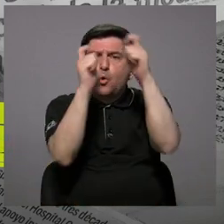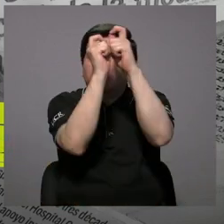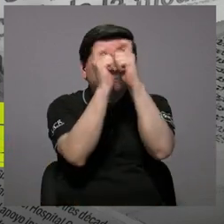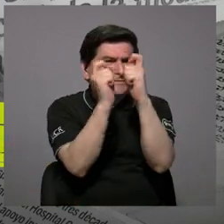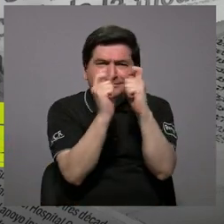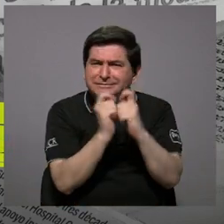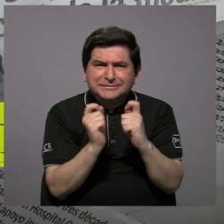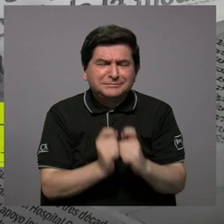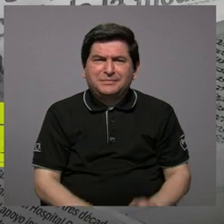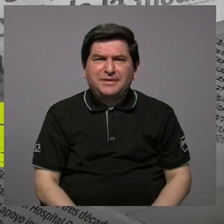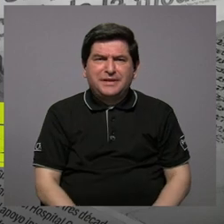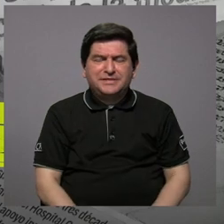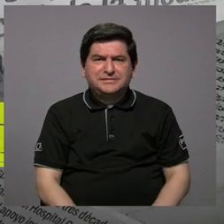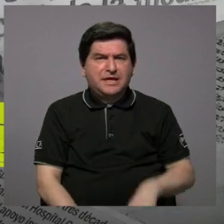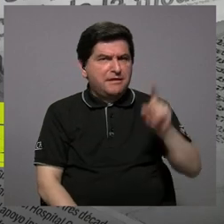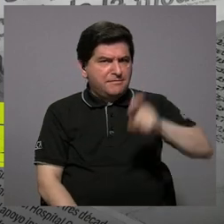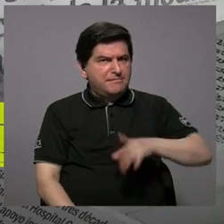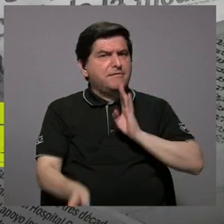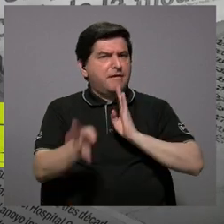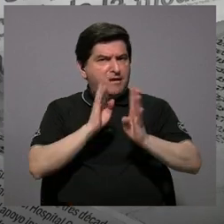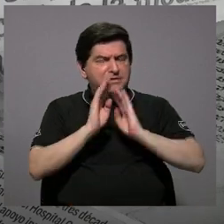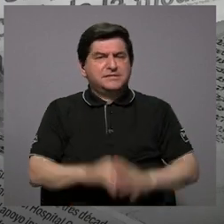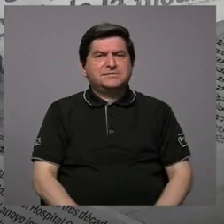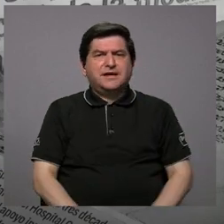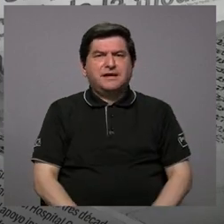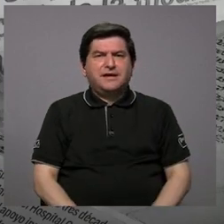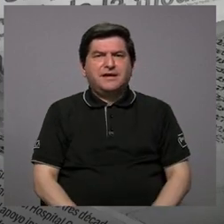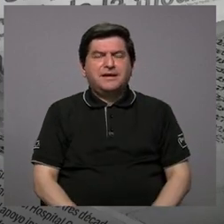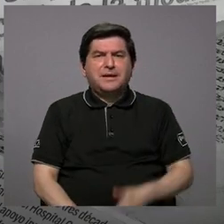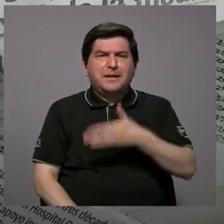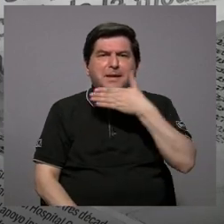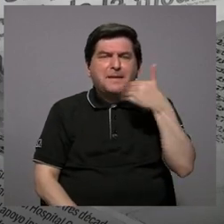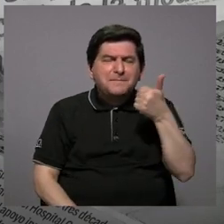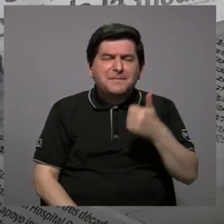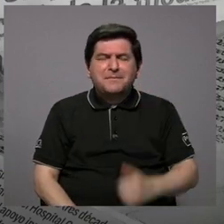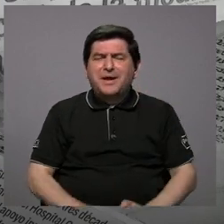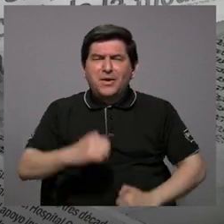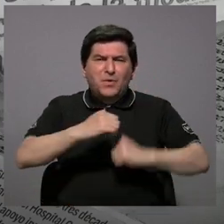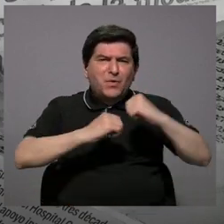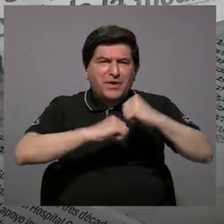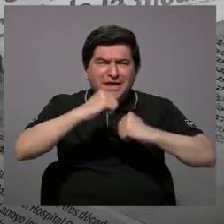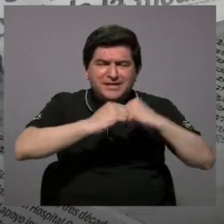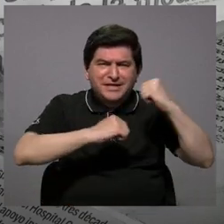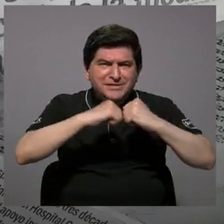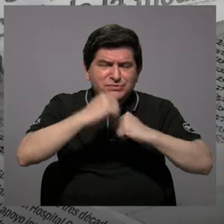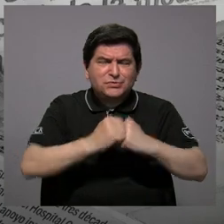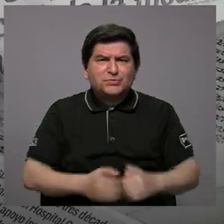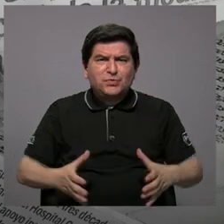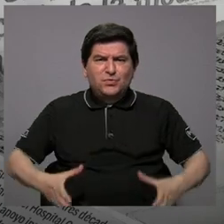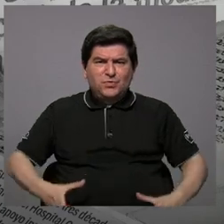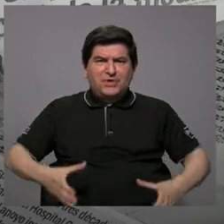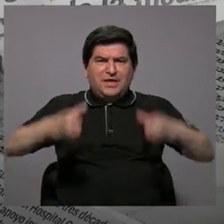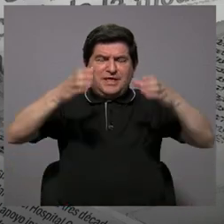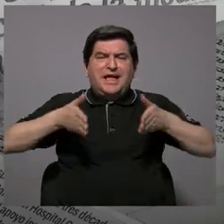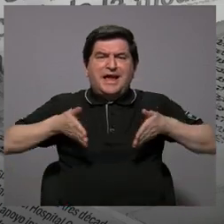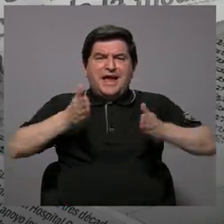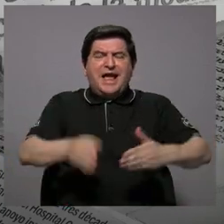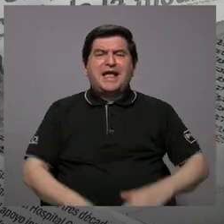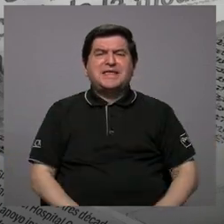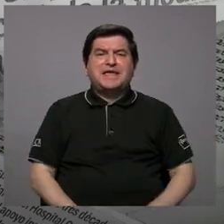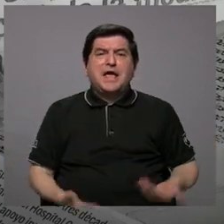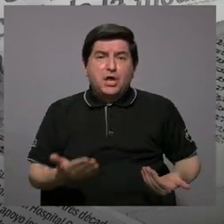no deberíamos dejar de hablar de la mejoría de la infraestructura del tanque de calle nueva.